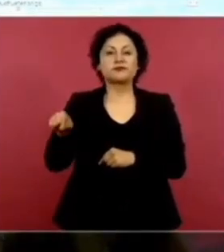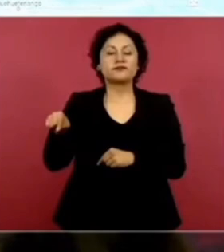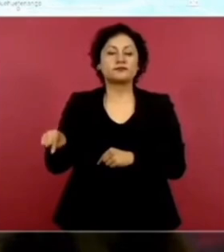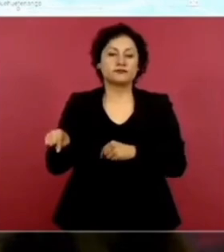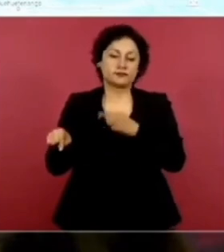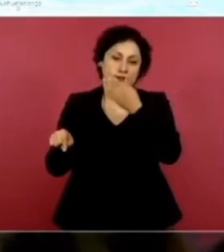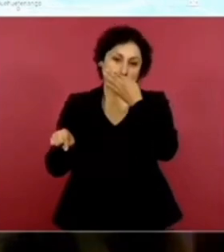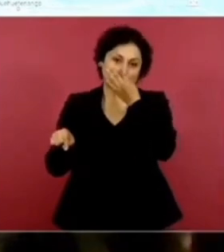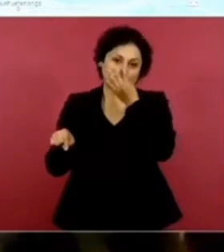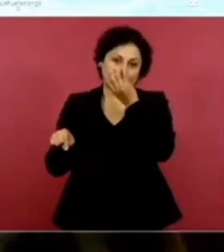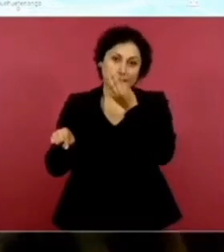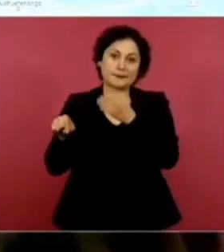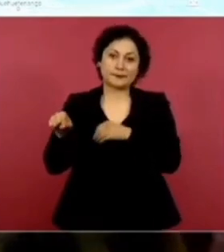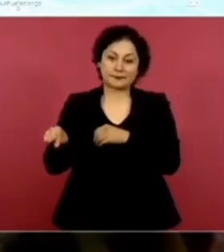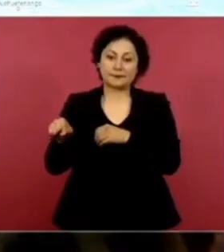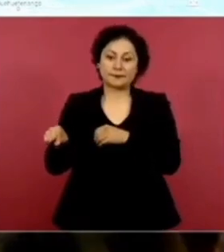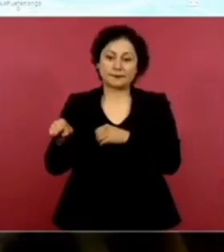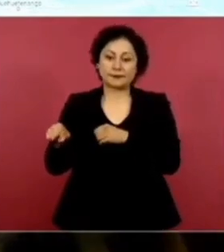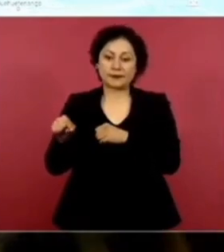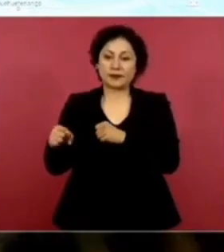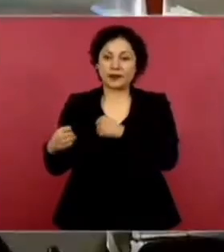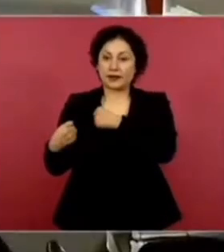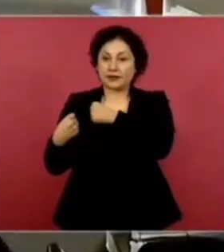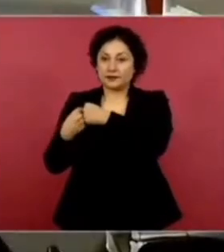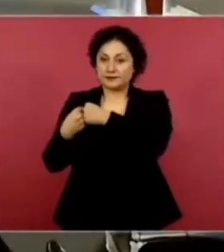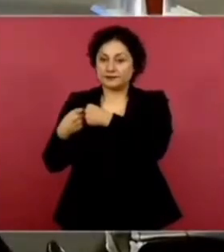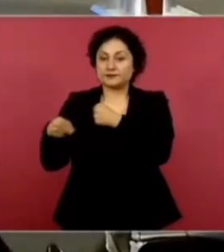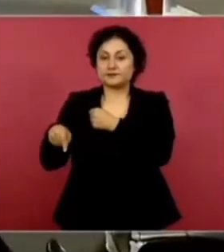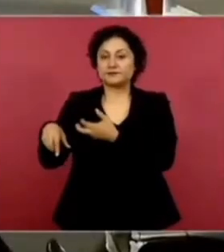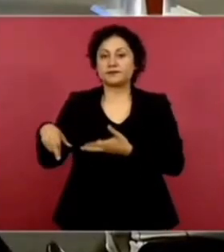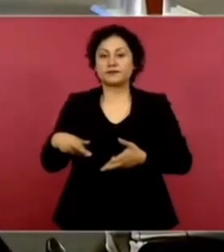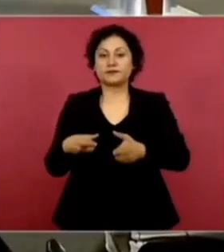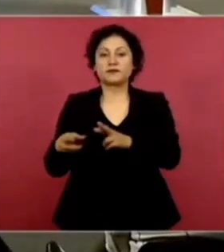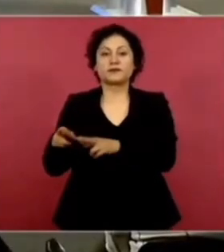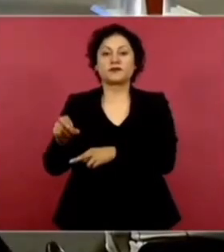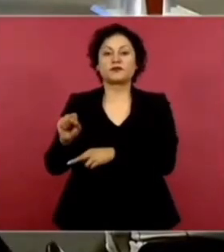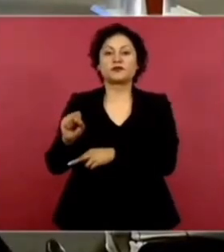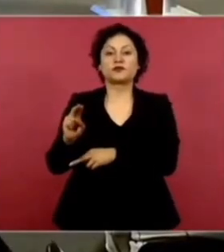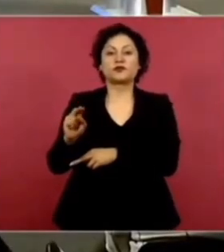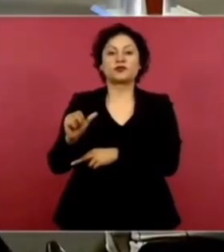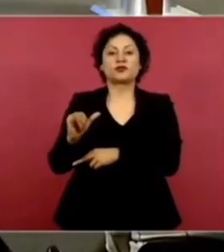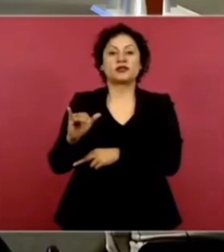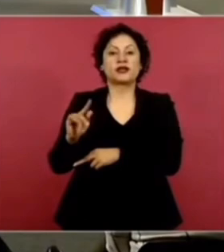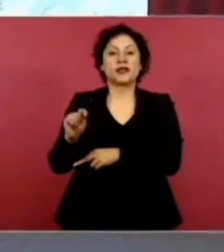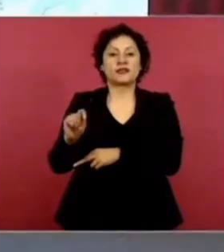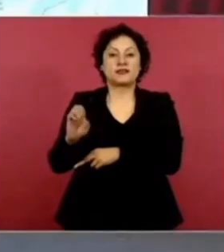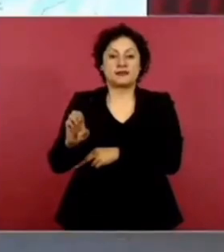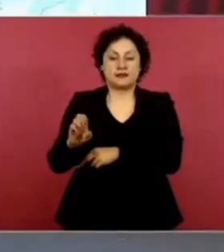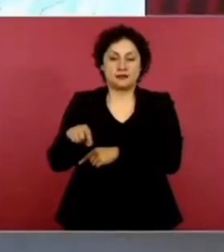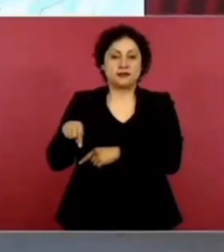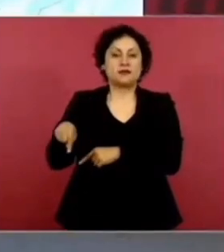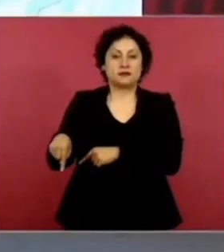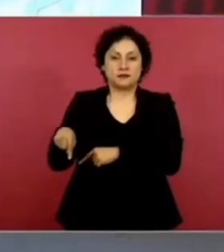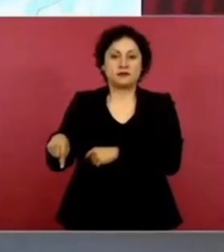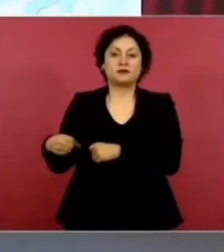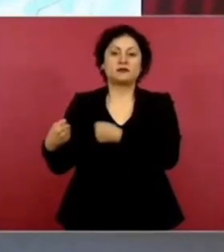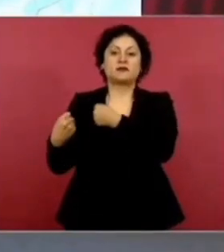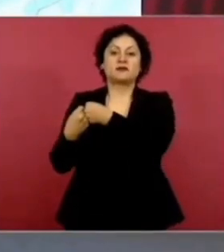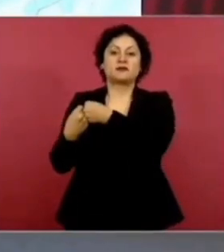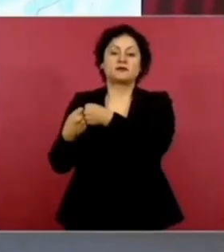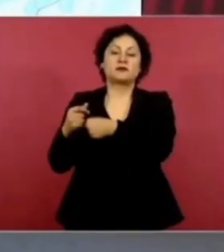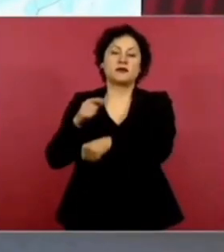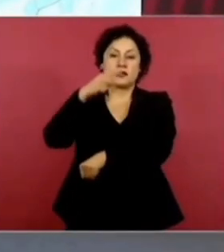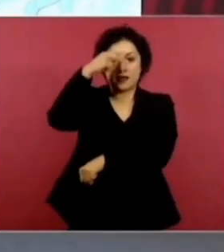Este es el límite. Aquí está el río Suchiate. Que es el que divide. Guatemala con